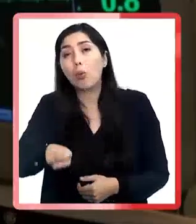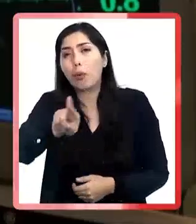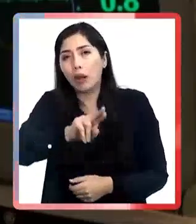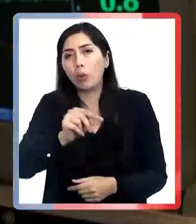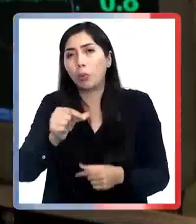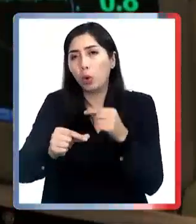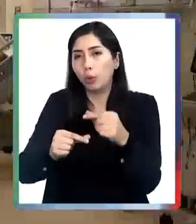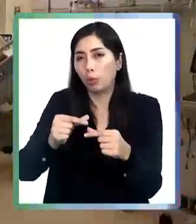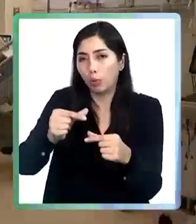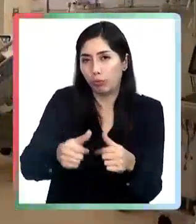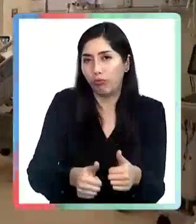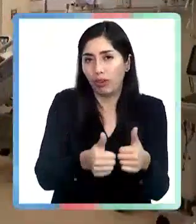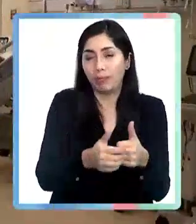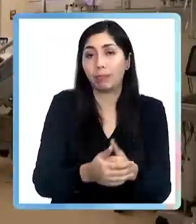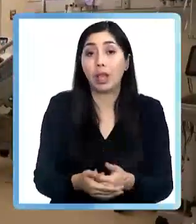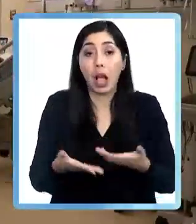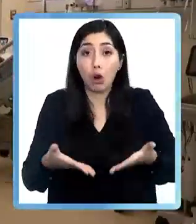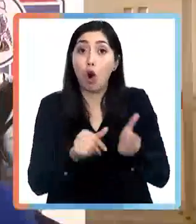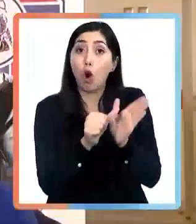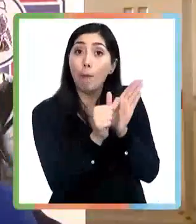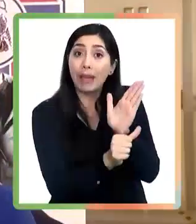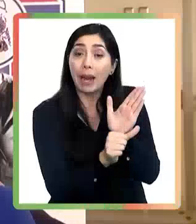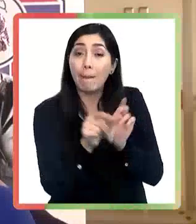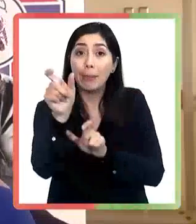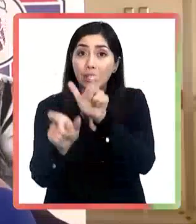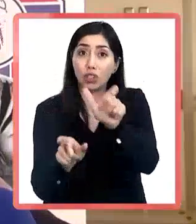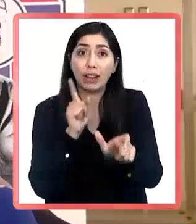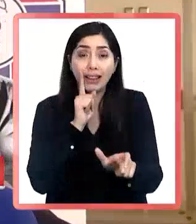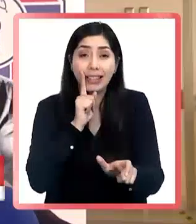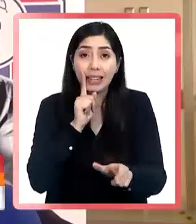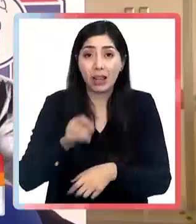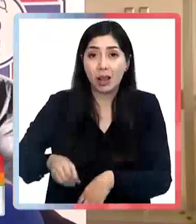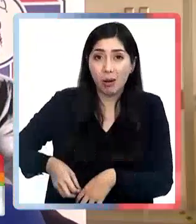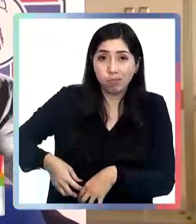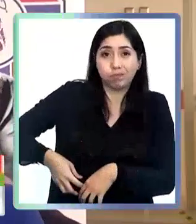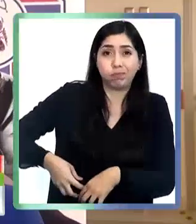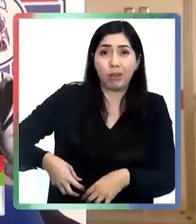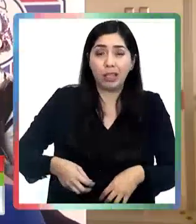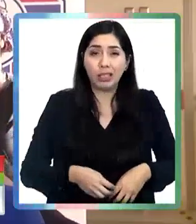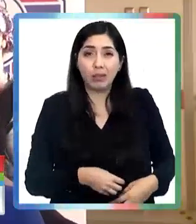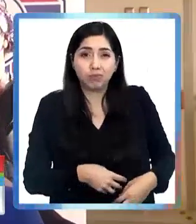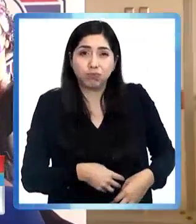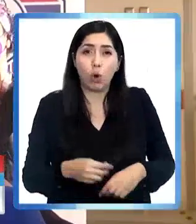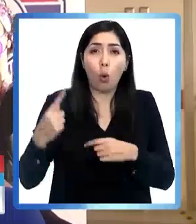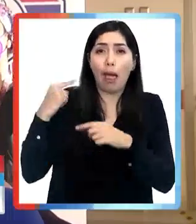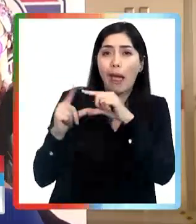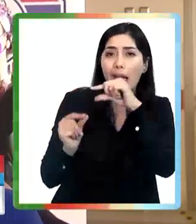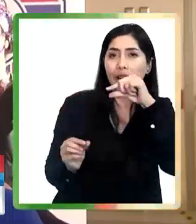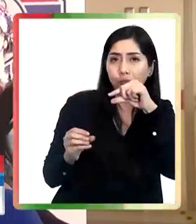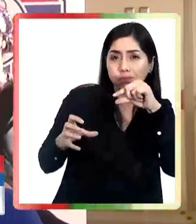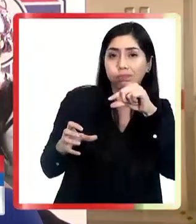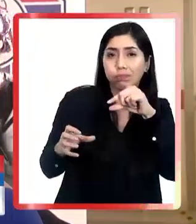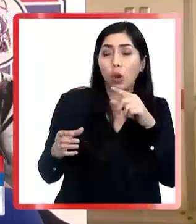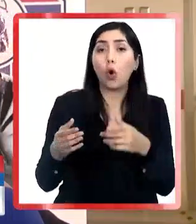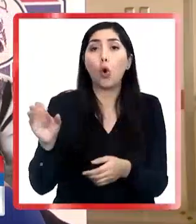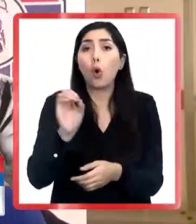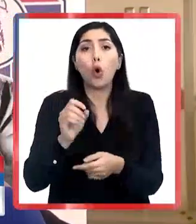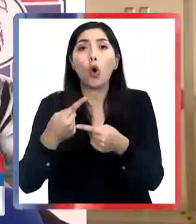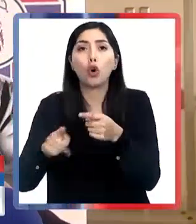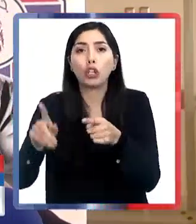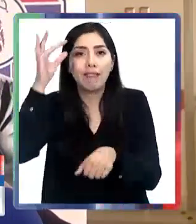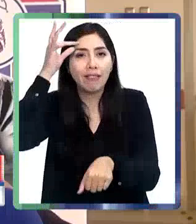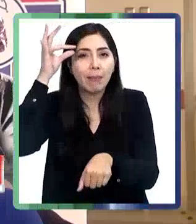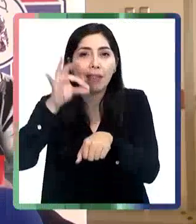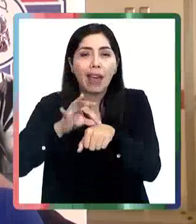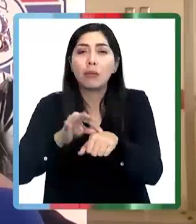de a poco. En este caso se operaron pacientes que tenían patologías de hernias que llevaban mucho tiempo esperando y patologías de superficie que les